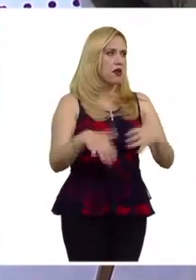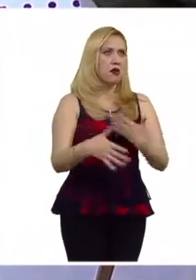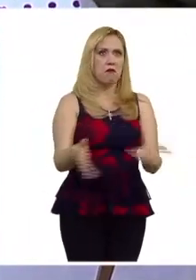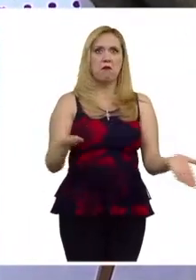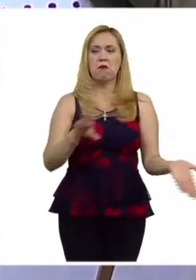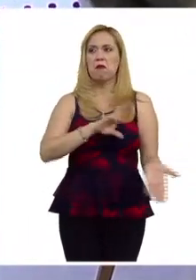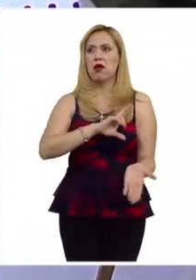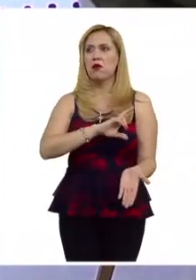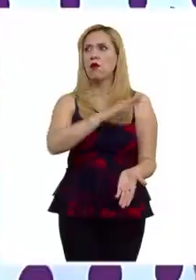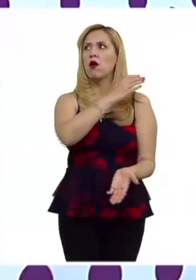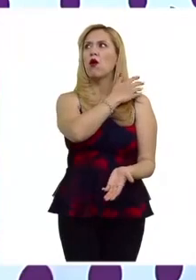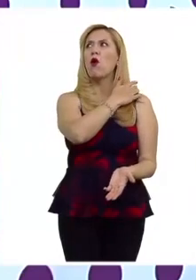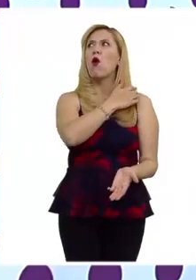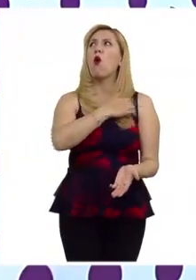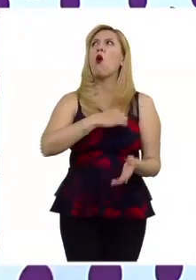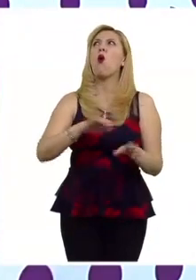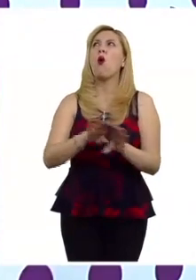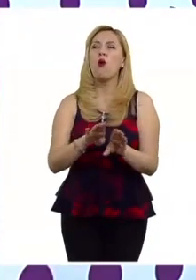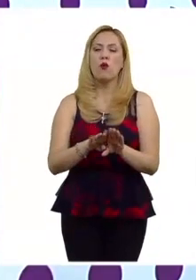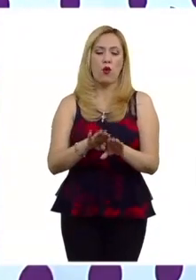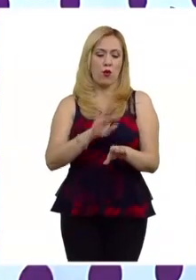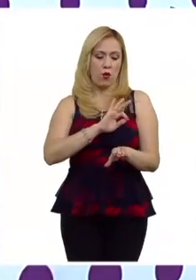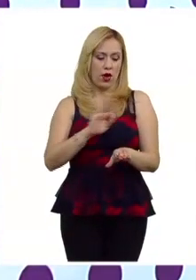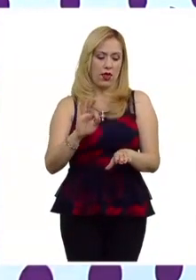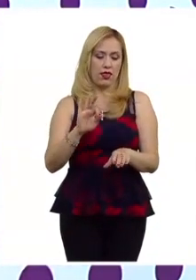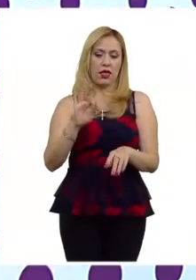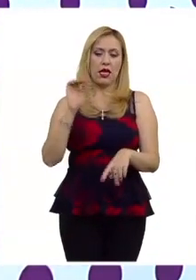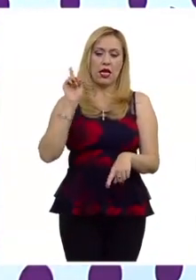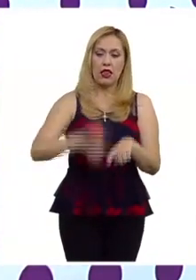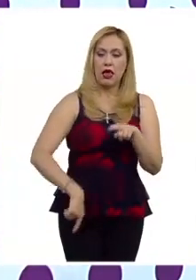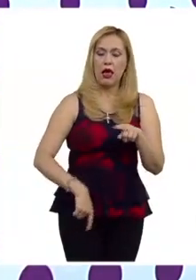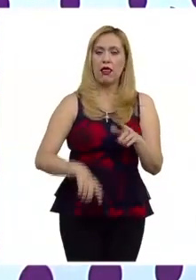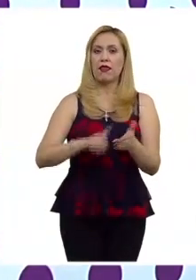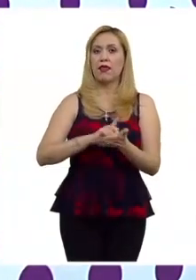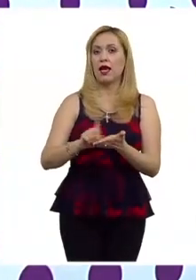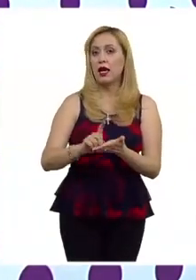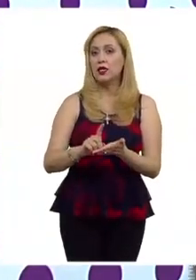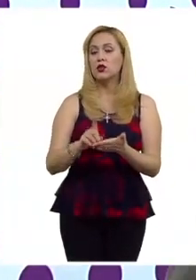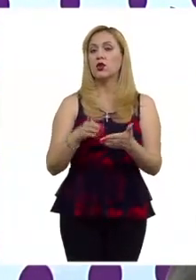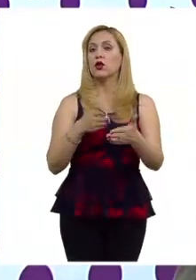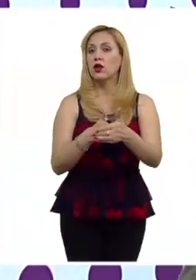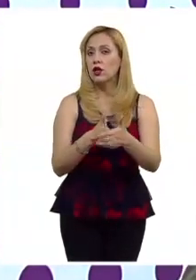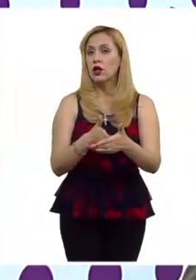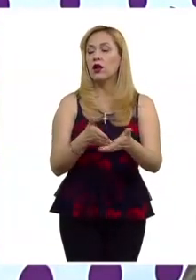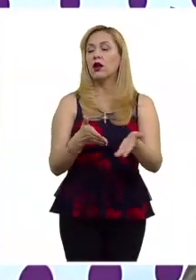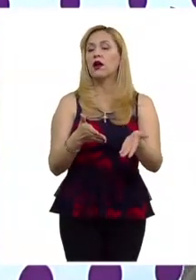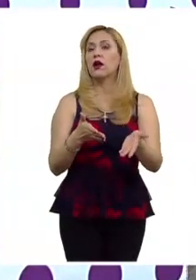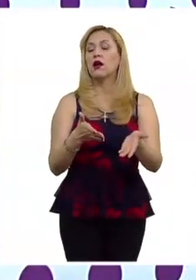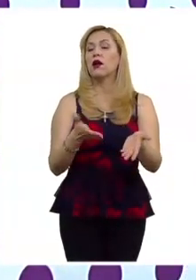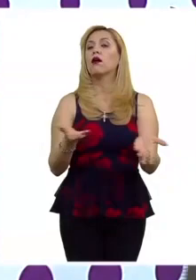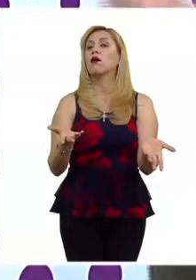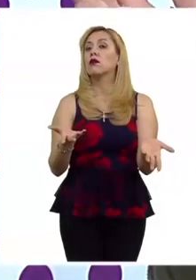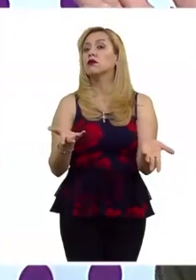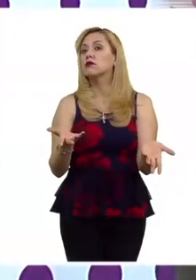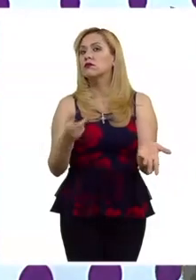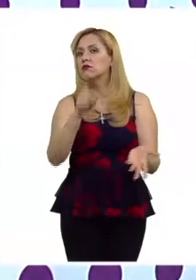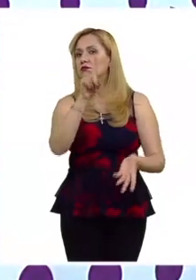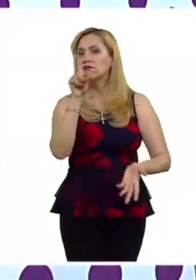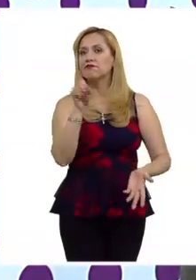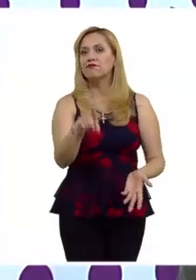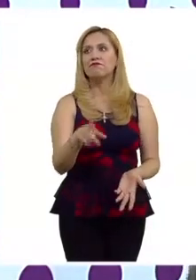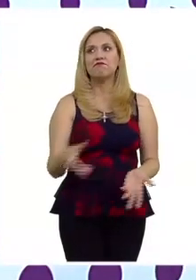cómo pueden o no restringir estos derechos y hasta dónde entonces queda una pregunta abierta obviamente no